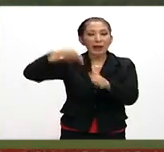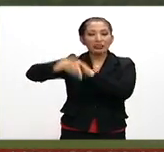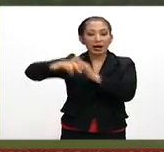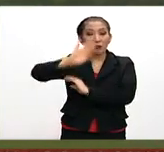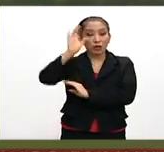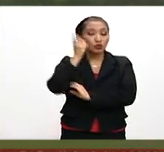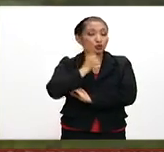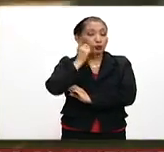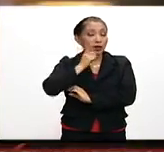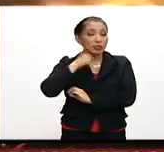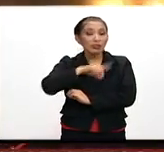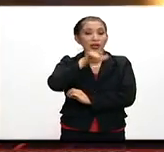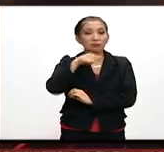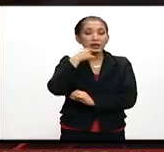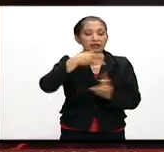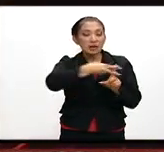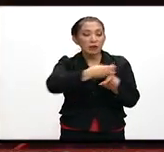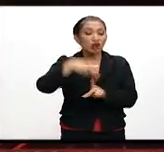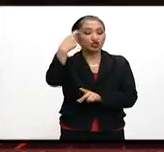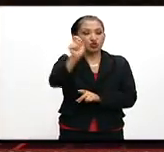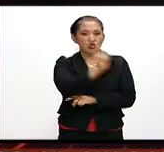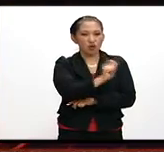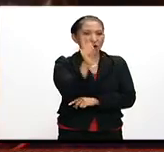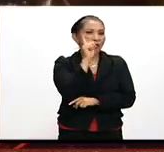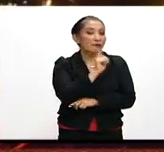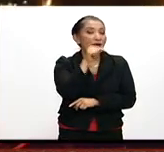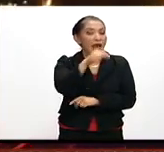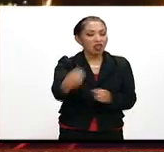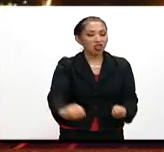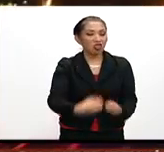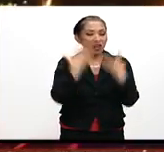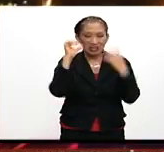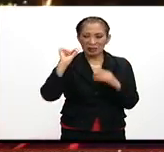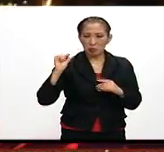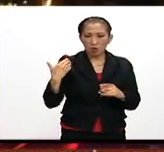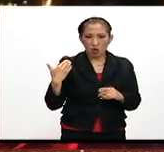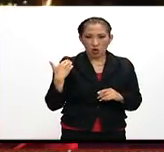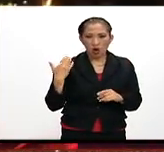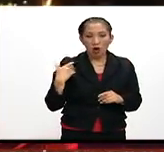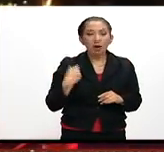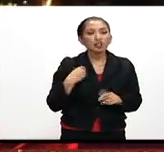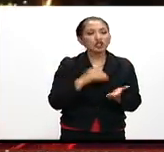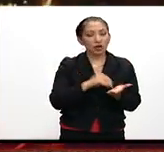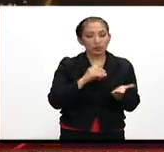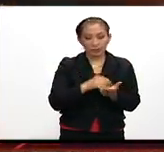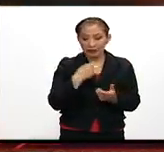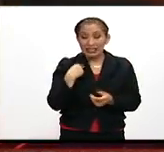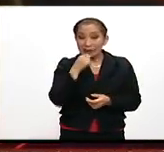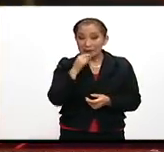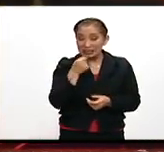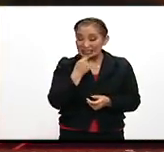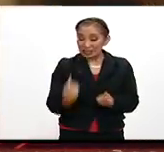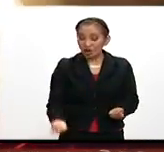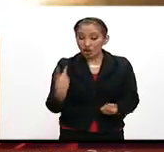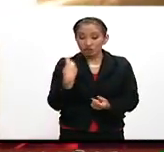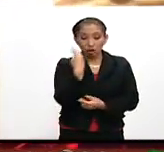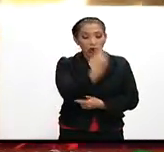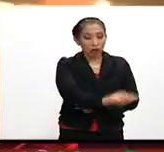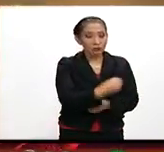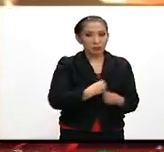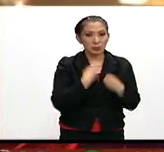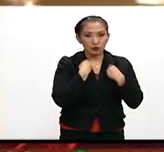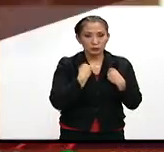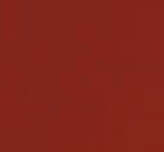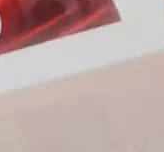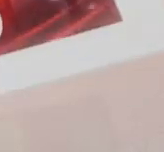dormían. Después de hijos secuestró a su novia, quien lo había dejado recientemente y aún menor de edad. Ambos fueron encontrados con